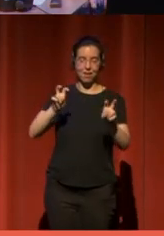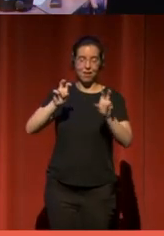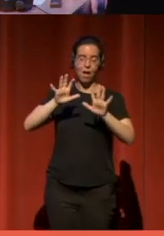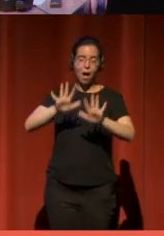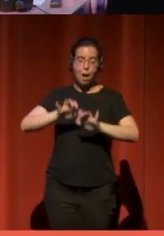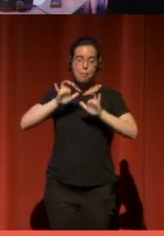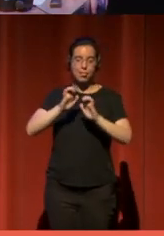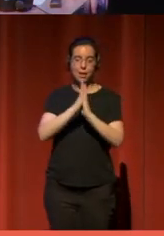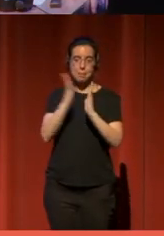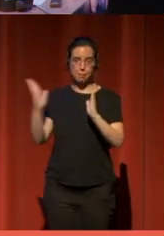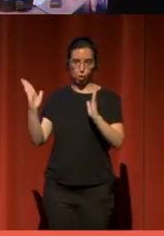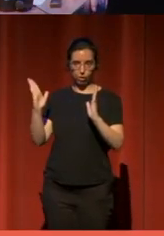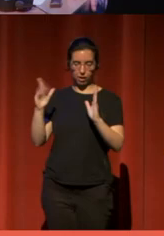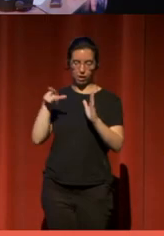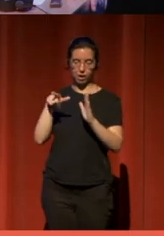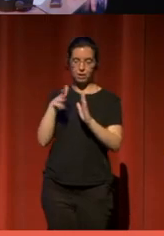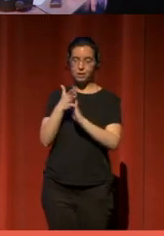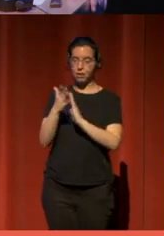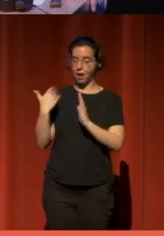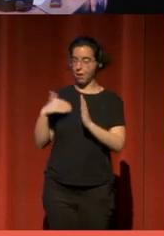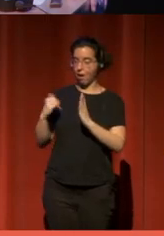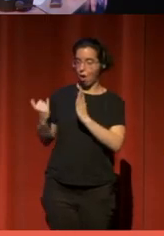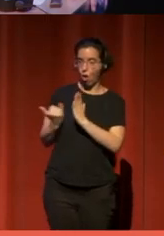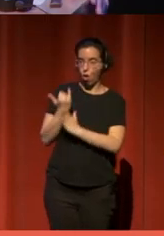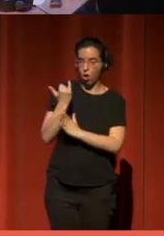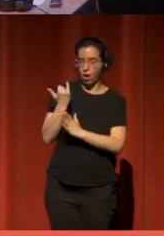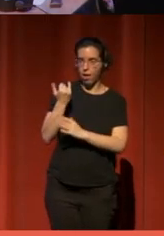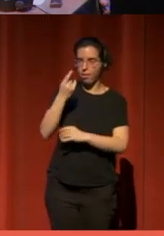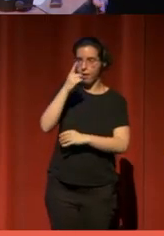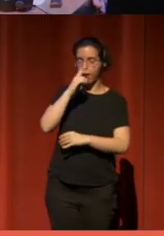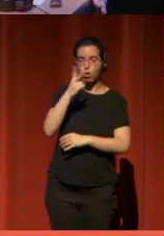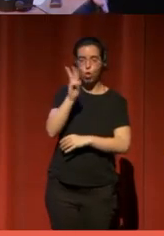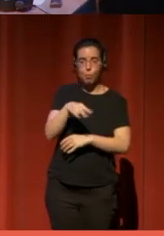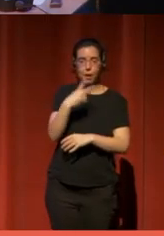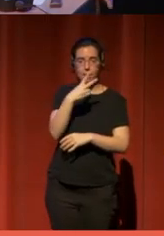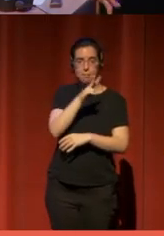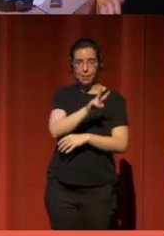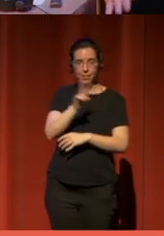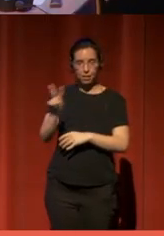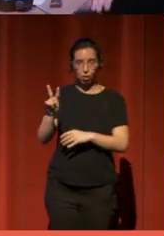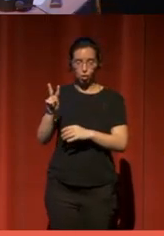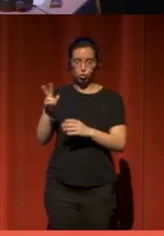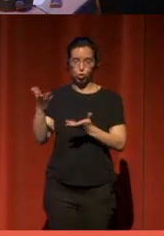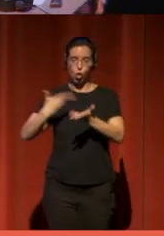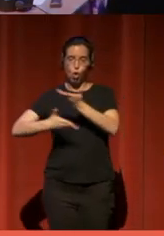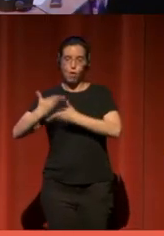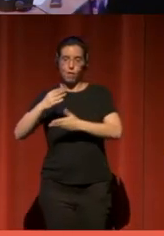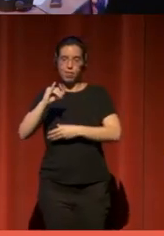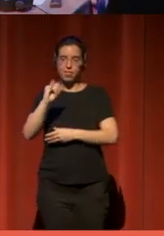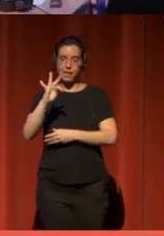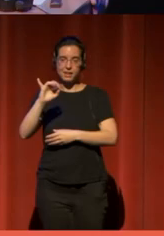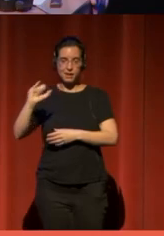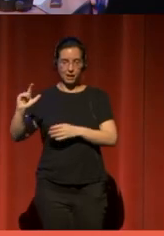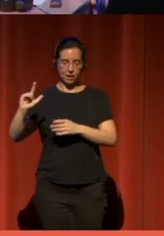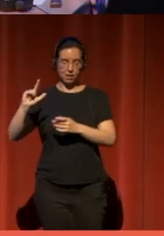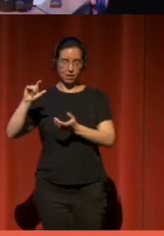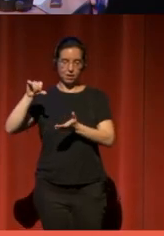jornada que llevamos a cabo en 2022 en colaboración con CityLab en Cornellá del Llobregat.